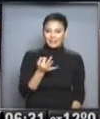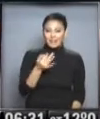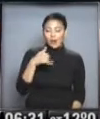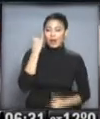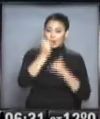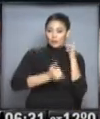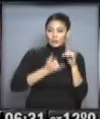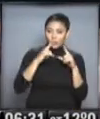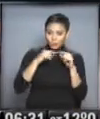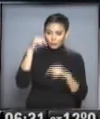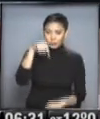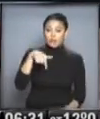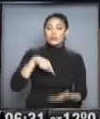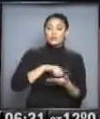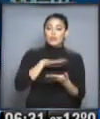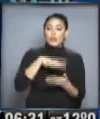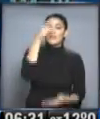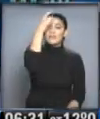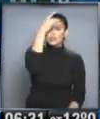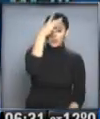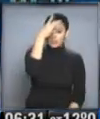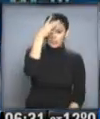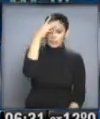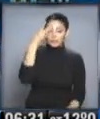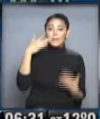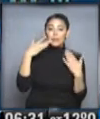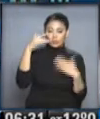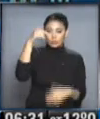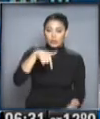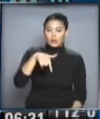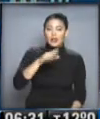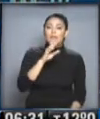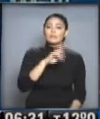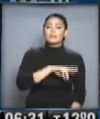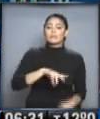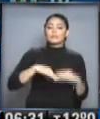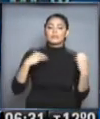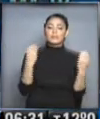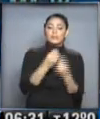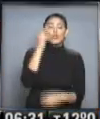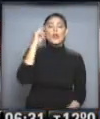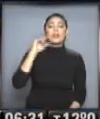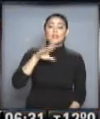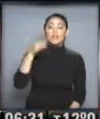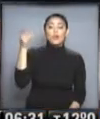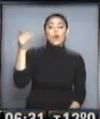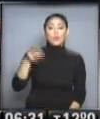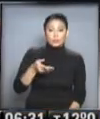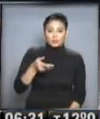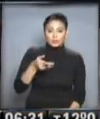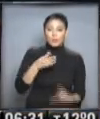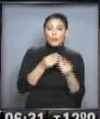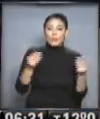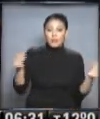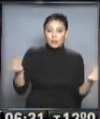cuento los datos actuales, aquí en la ciudad de Buenos Aires, 12 grados la temperatura actual, 95 el porcentaje de humedad, comienza a aumentar la nubosidad,